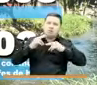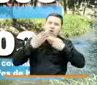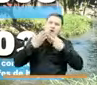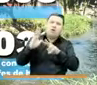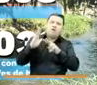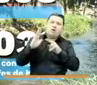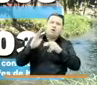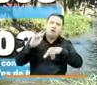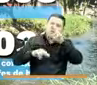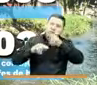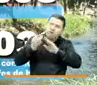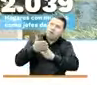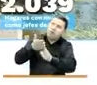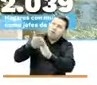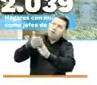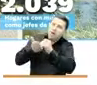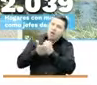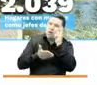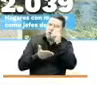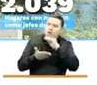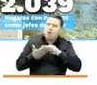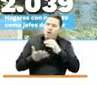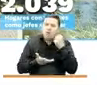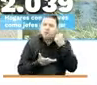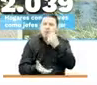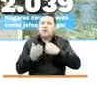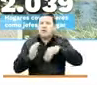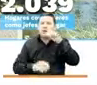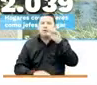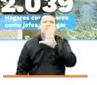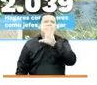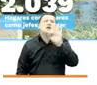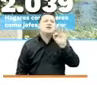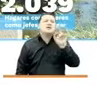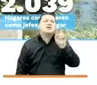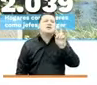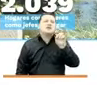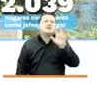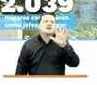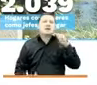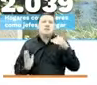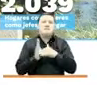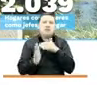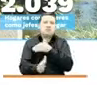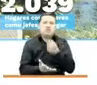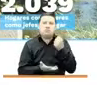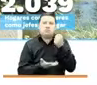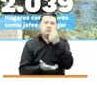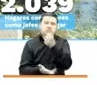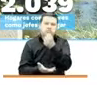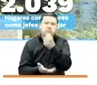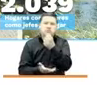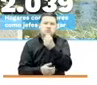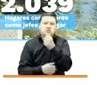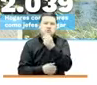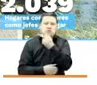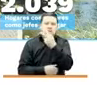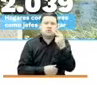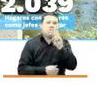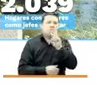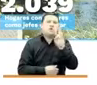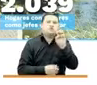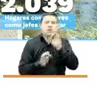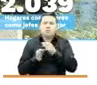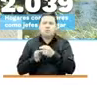social representadas con una inversión de más de 575 mil millones de pesos en 228